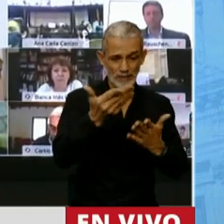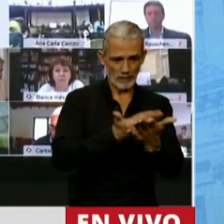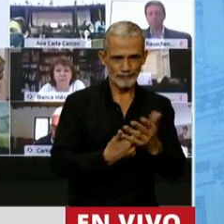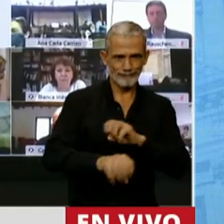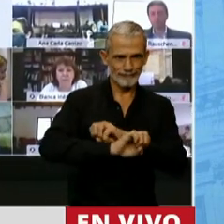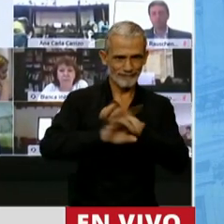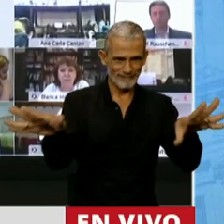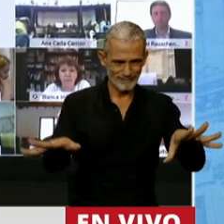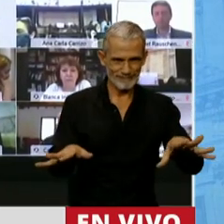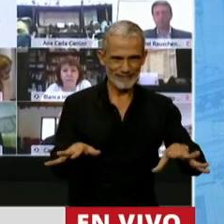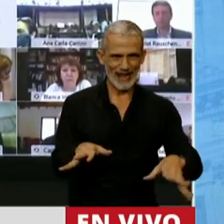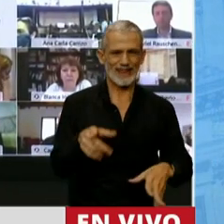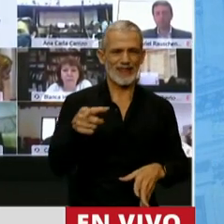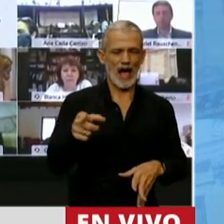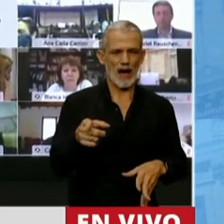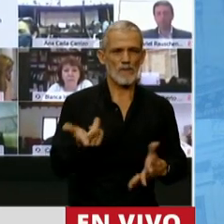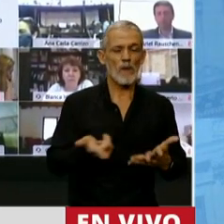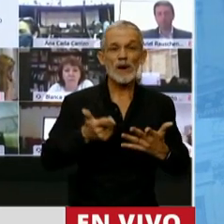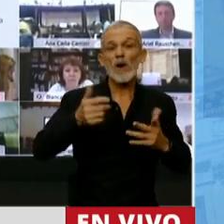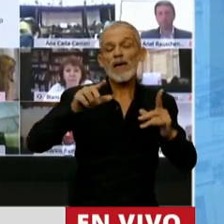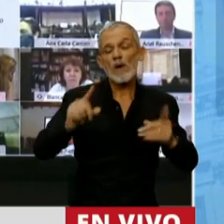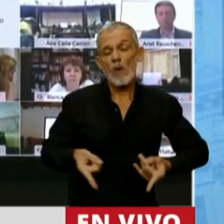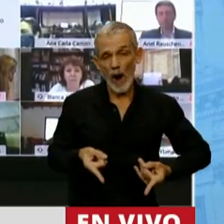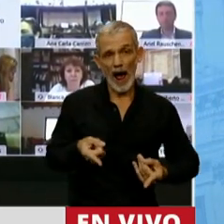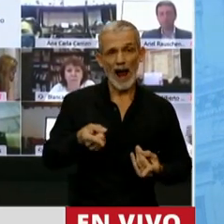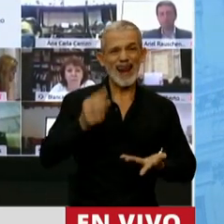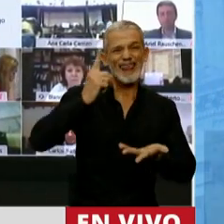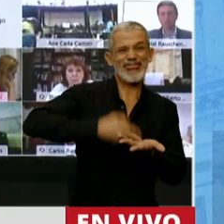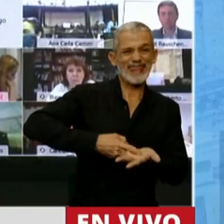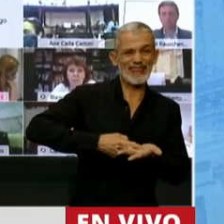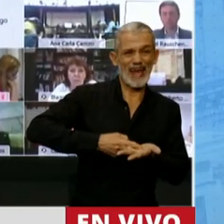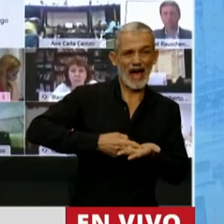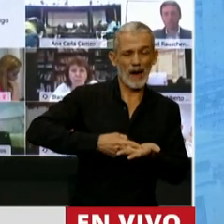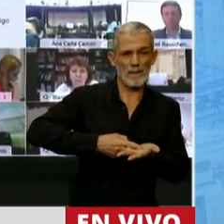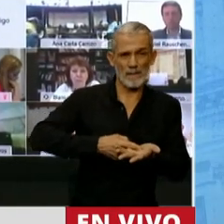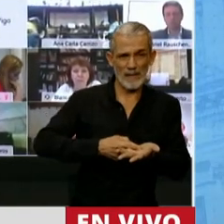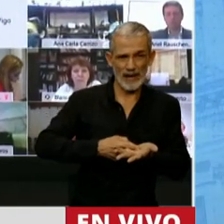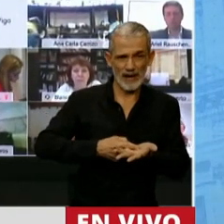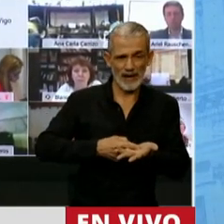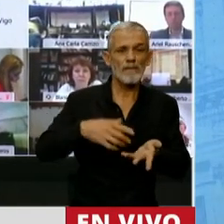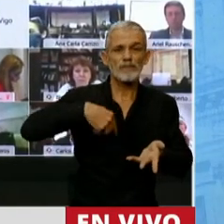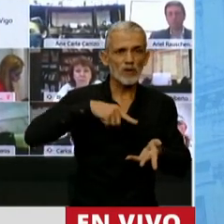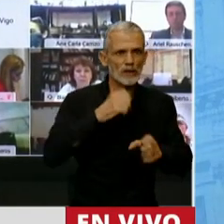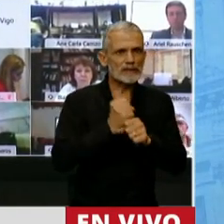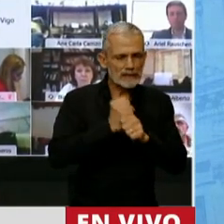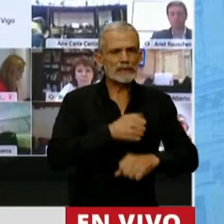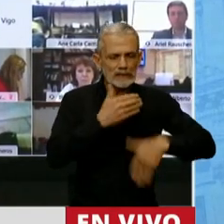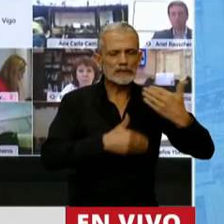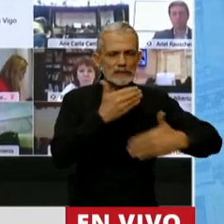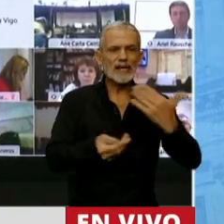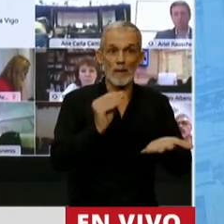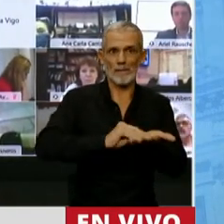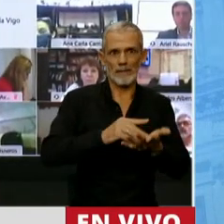que les hemos enviado pero a pesar de que el dictamen nosotros hemos continuado trabajando porque hemos